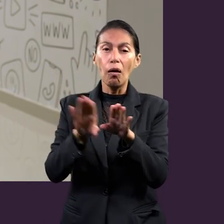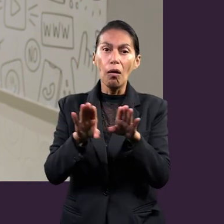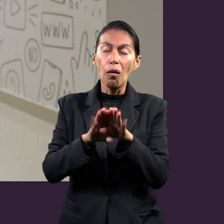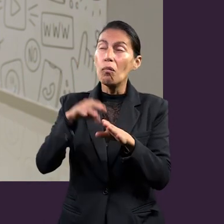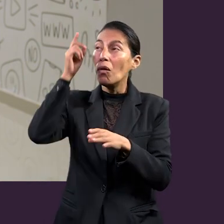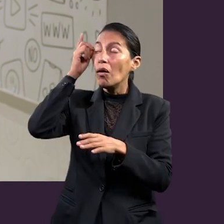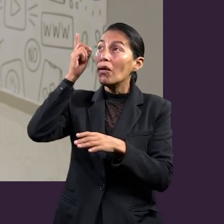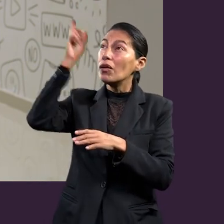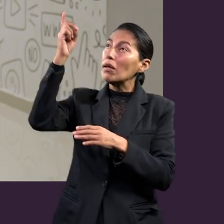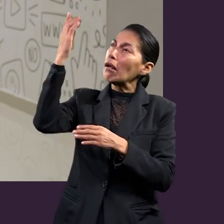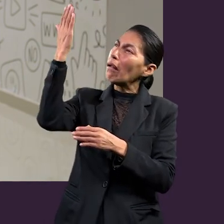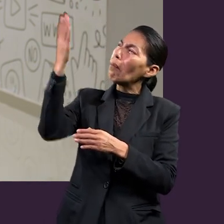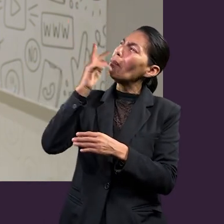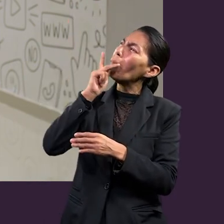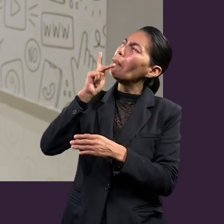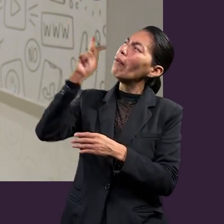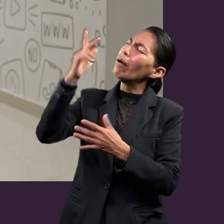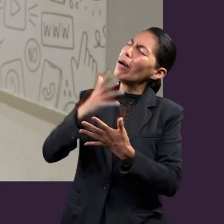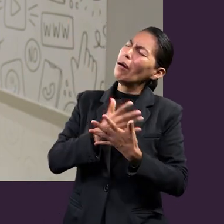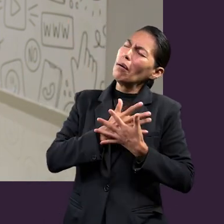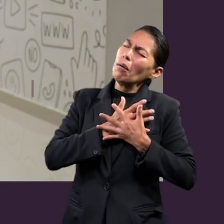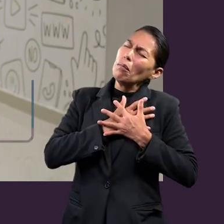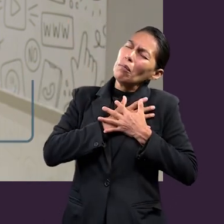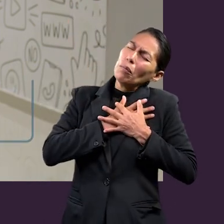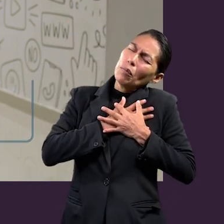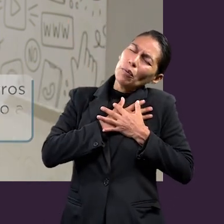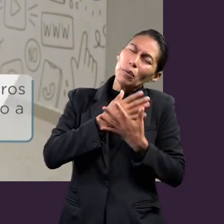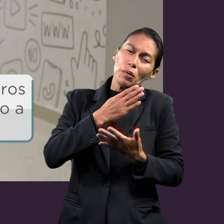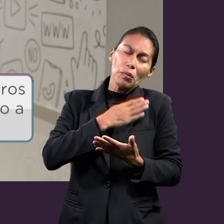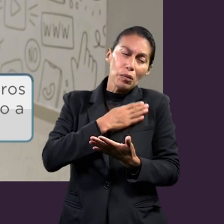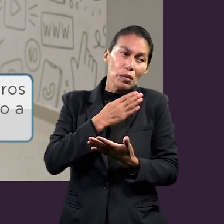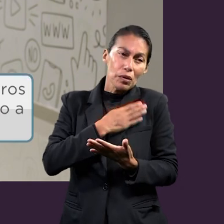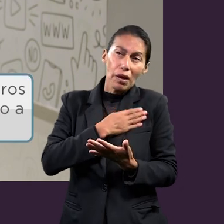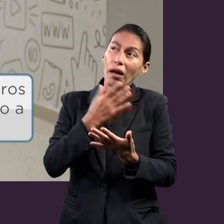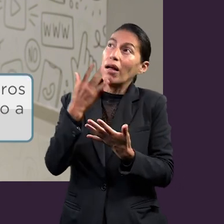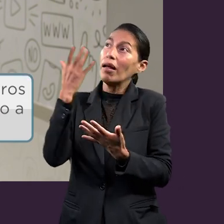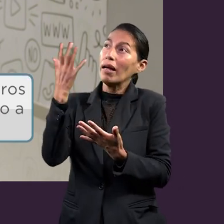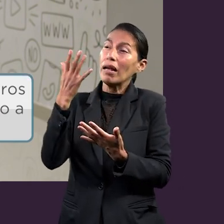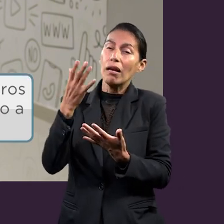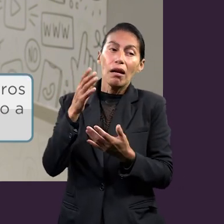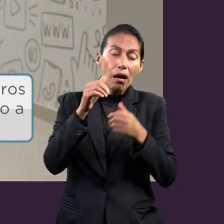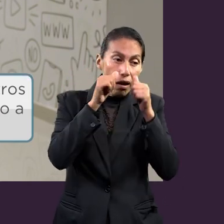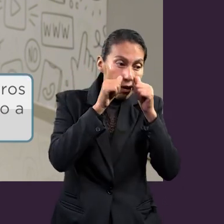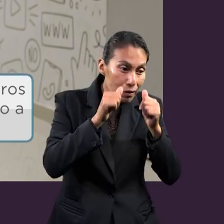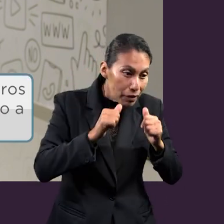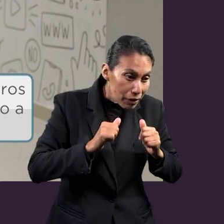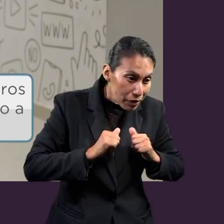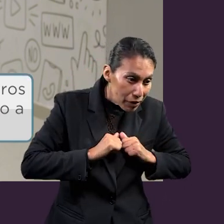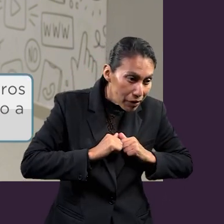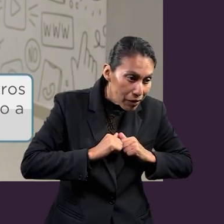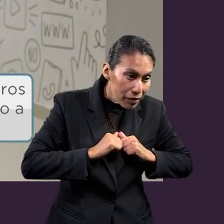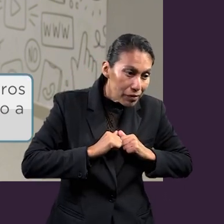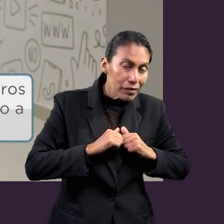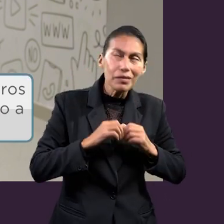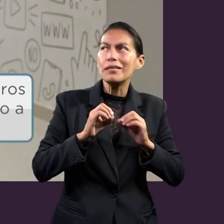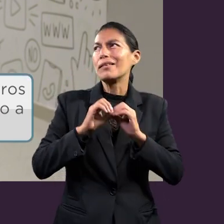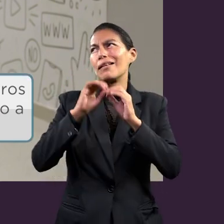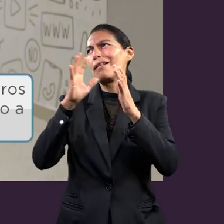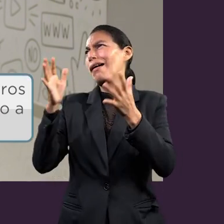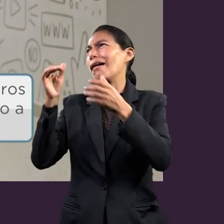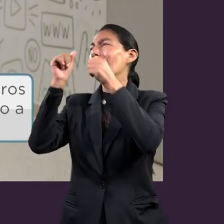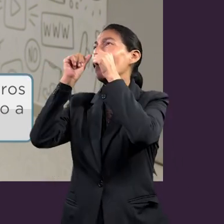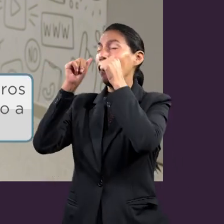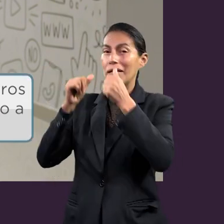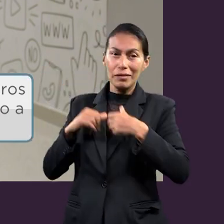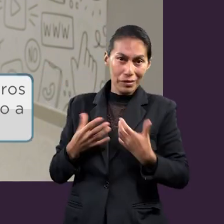¿cómo nuestro Padre Celestial, que es todo amor, todo piedad, no nos va a escuchar en nuestras